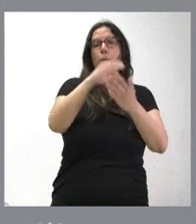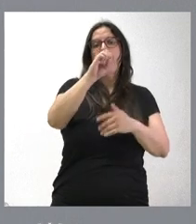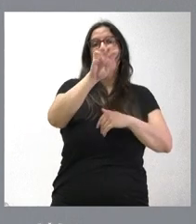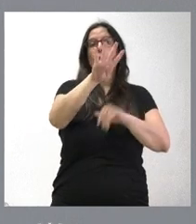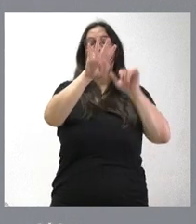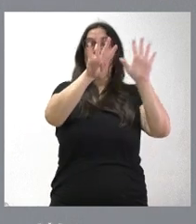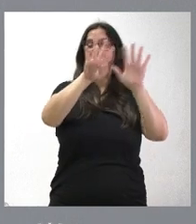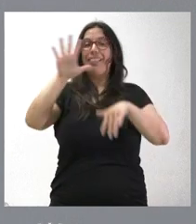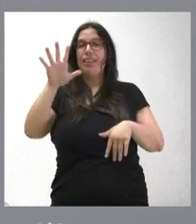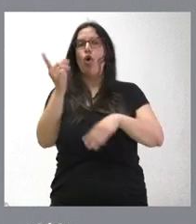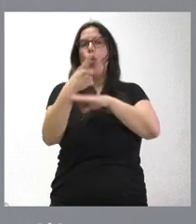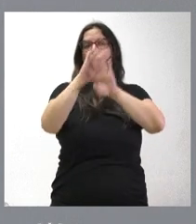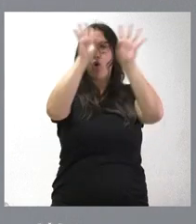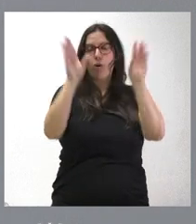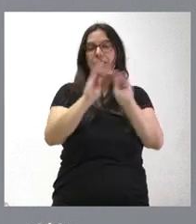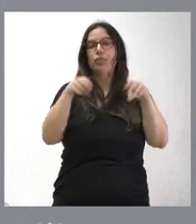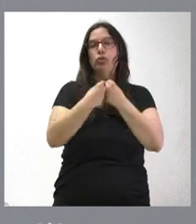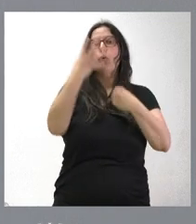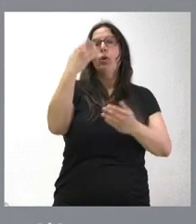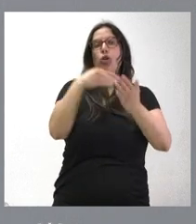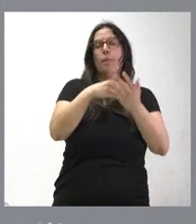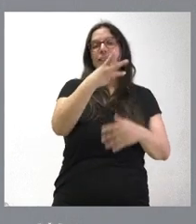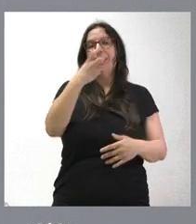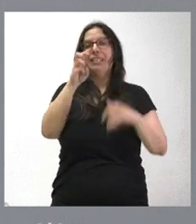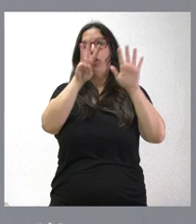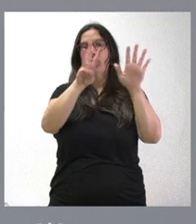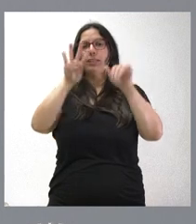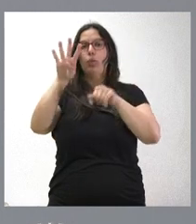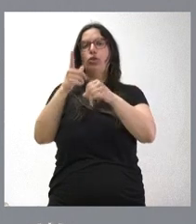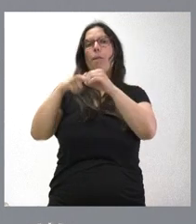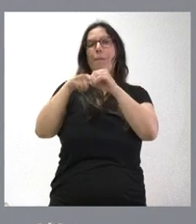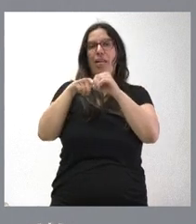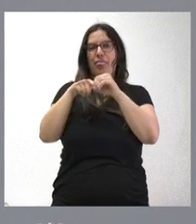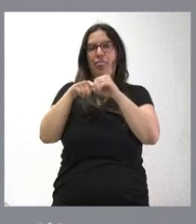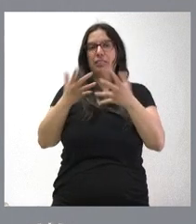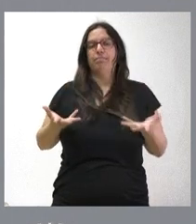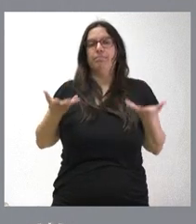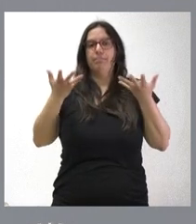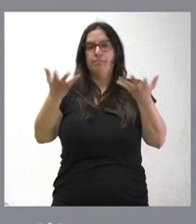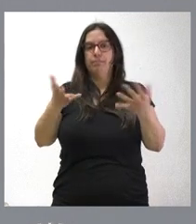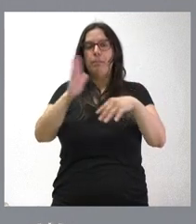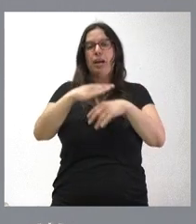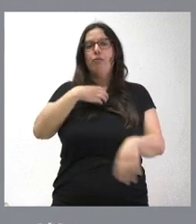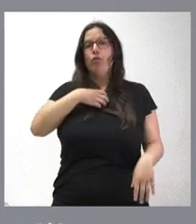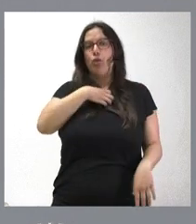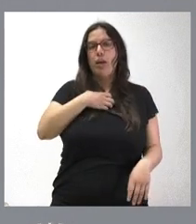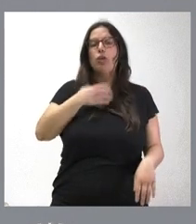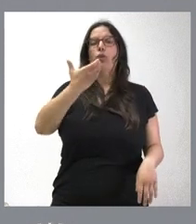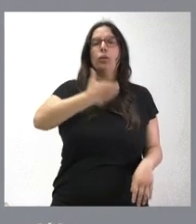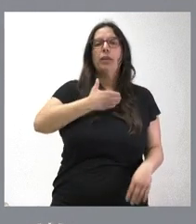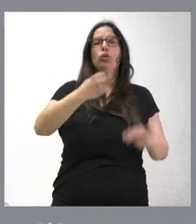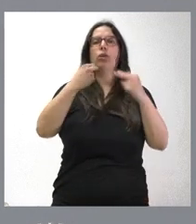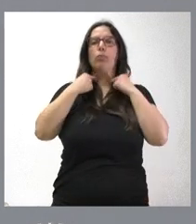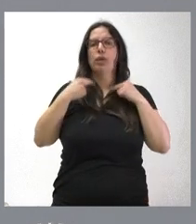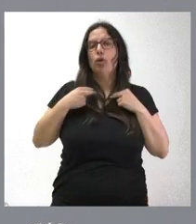y con un total de 4.384 plazas ofertadas para los empleados públicos de ayuntamientos, diputaciones